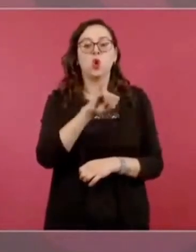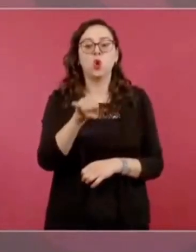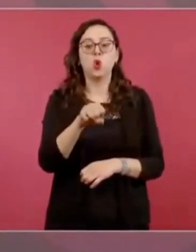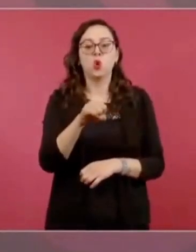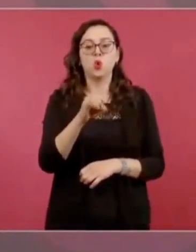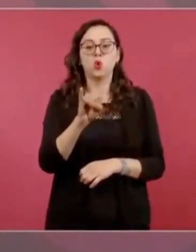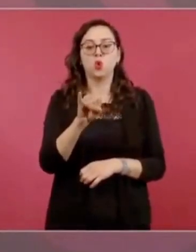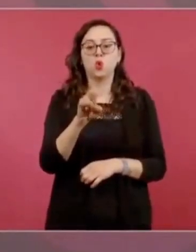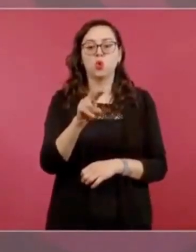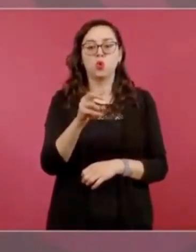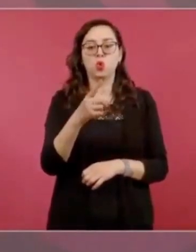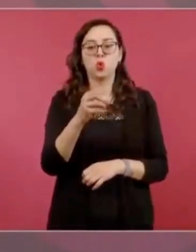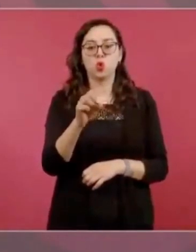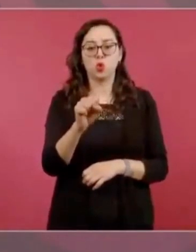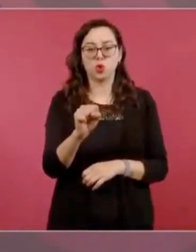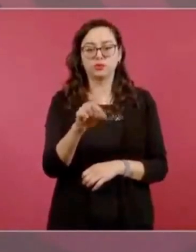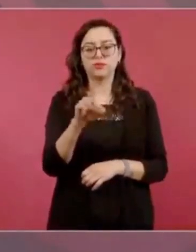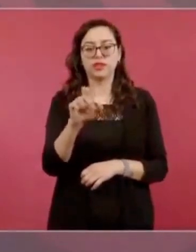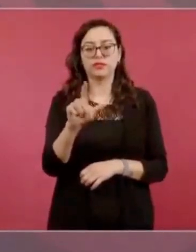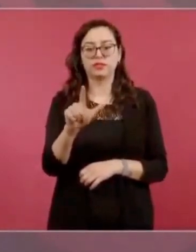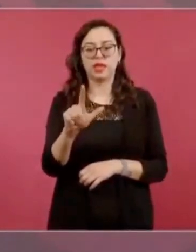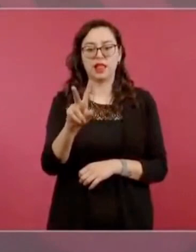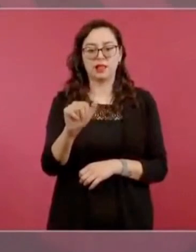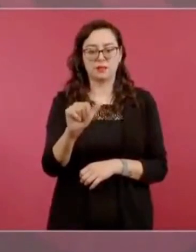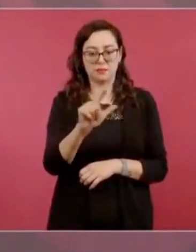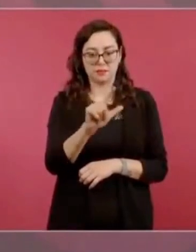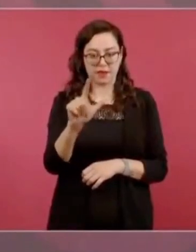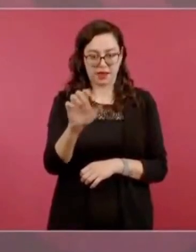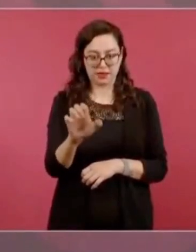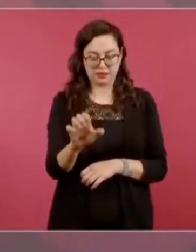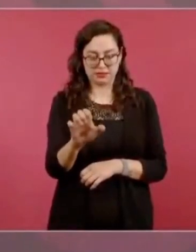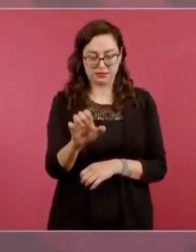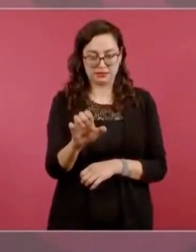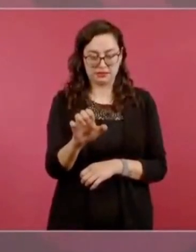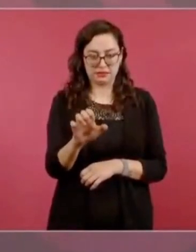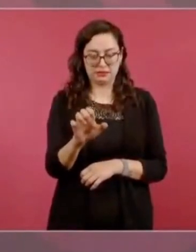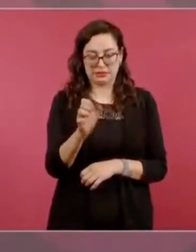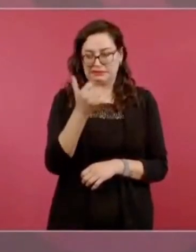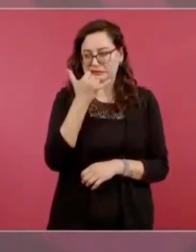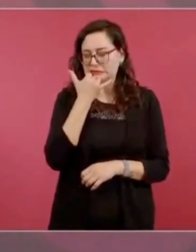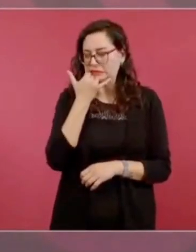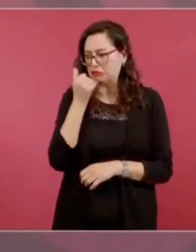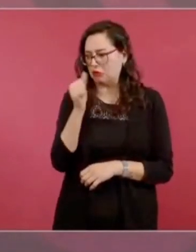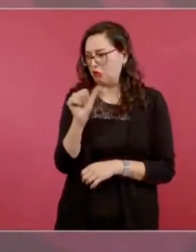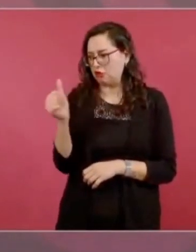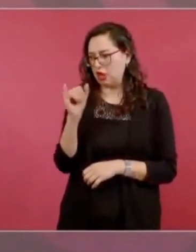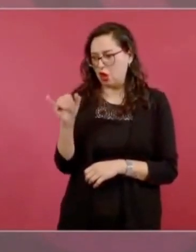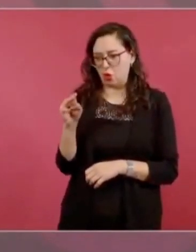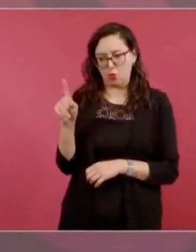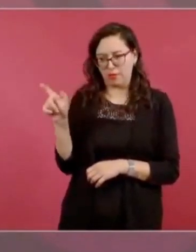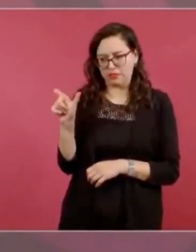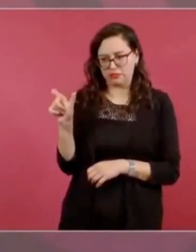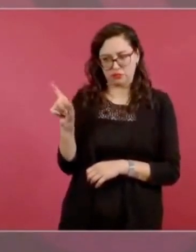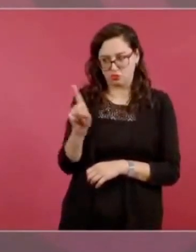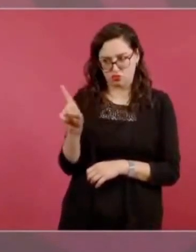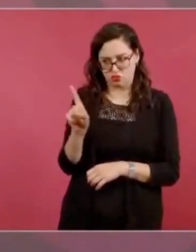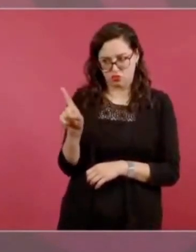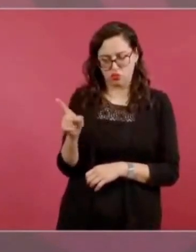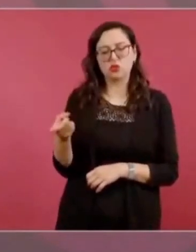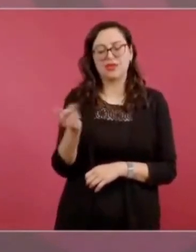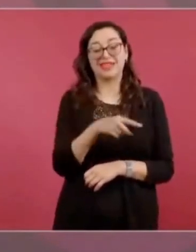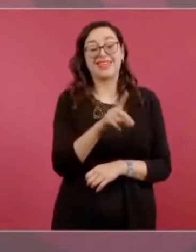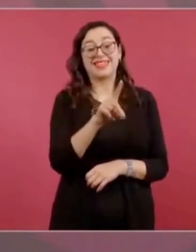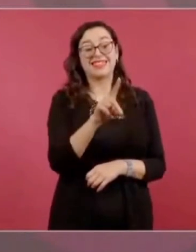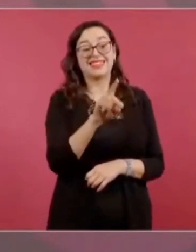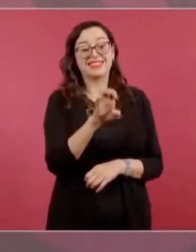No quiero equivocarme para no afectar a nadie, pero sí fue